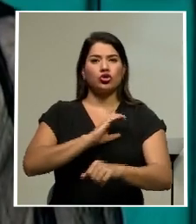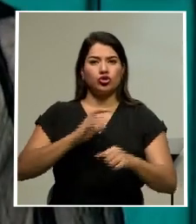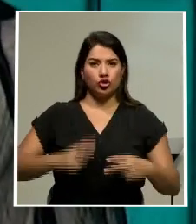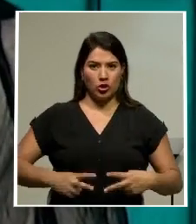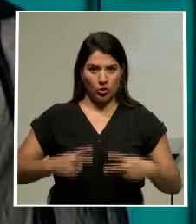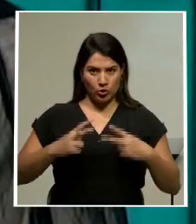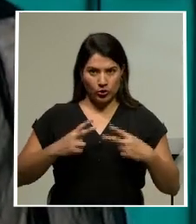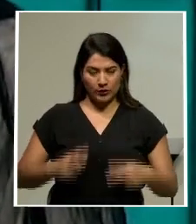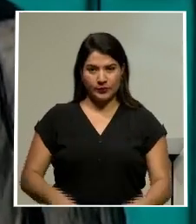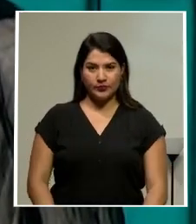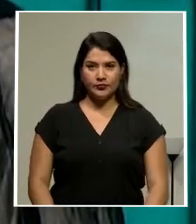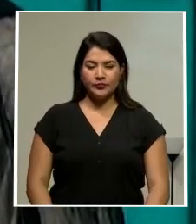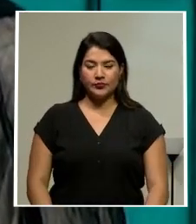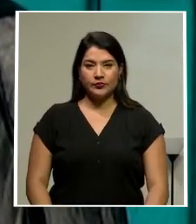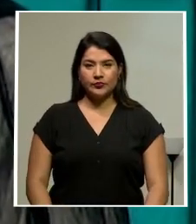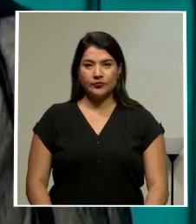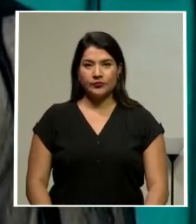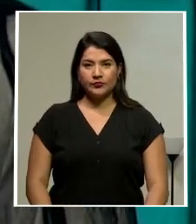extranjeros.